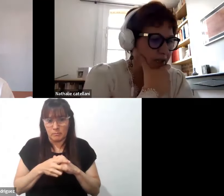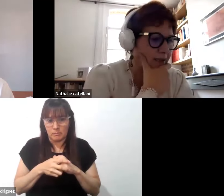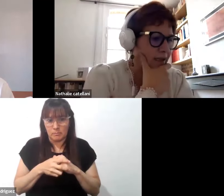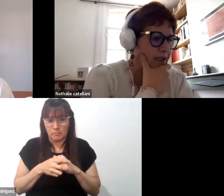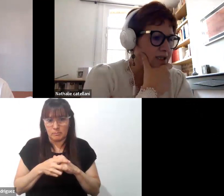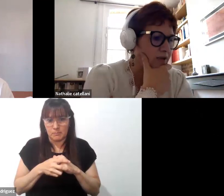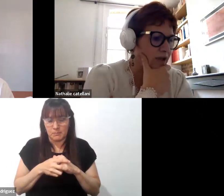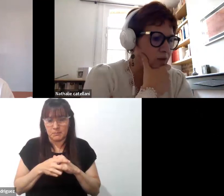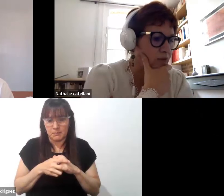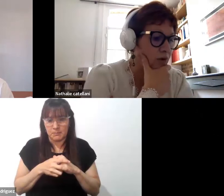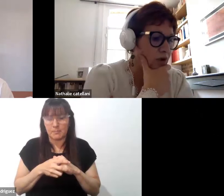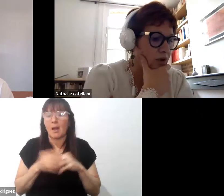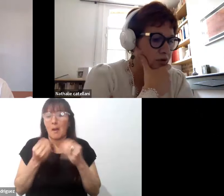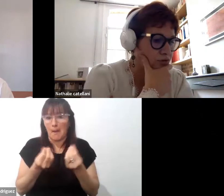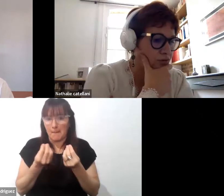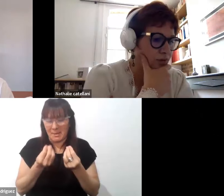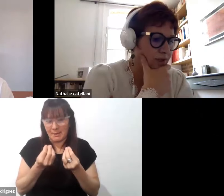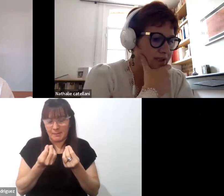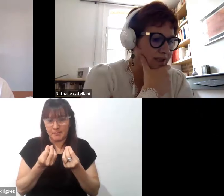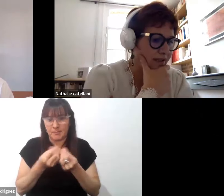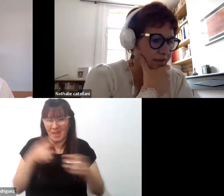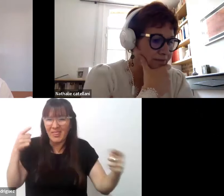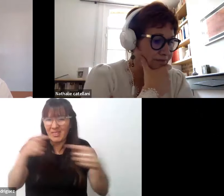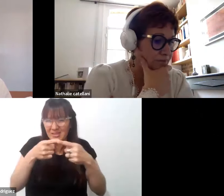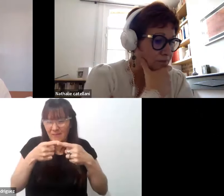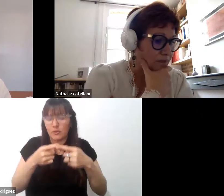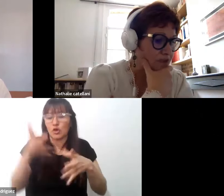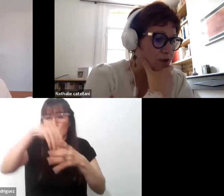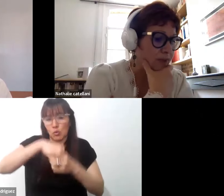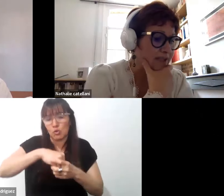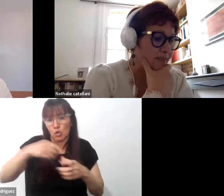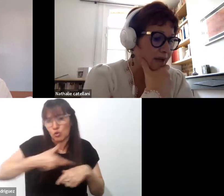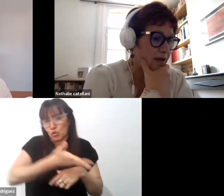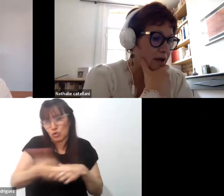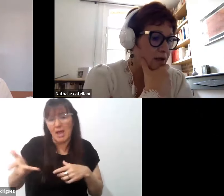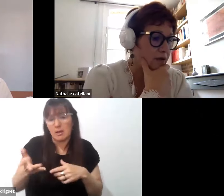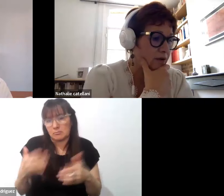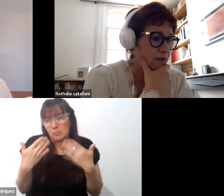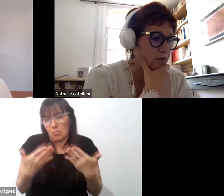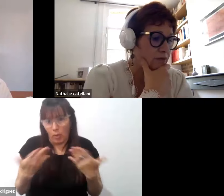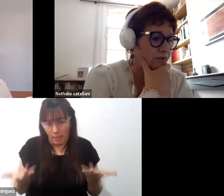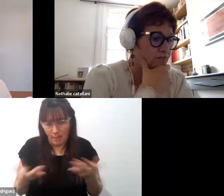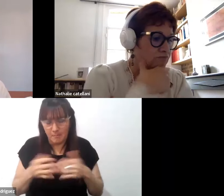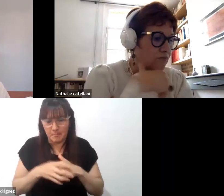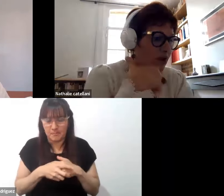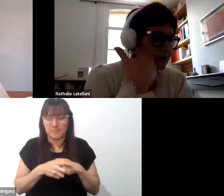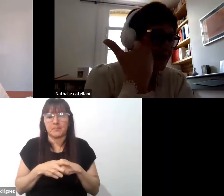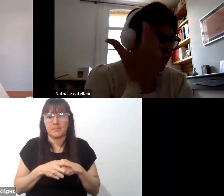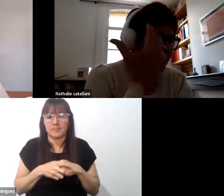para superar el desafío de la inclusión social y que para los estudiantes. Eso